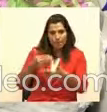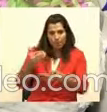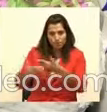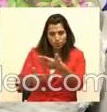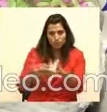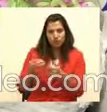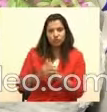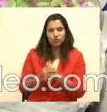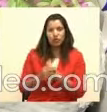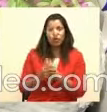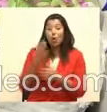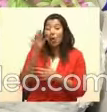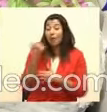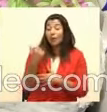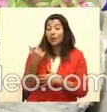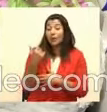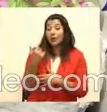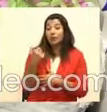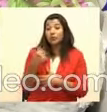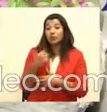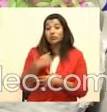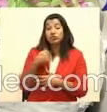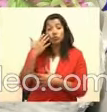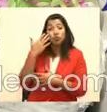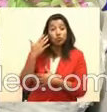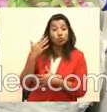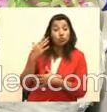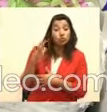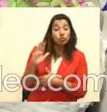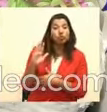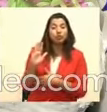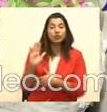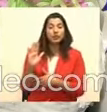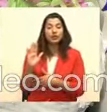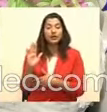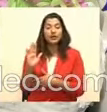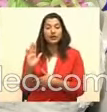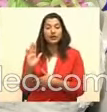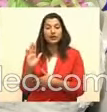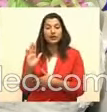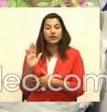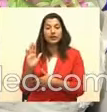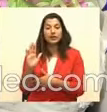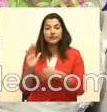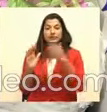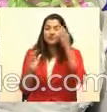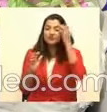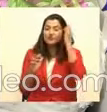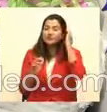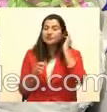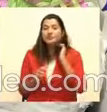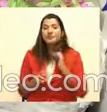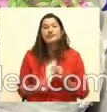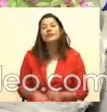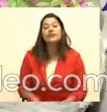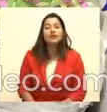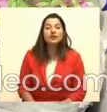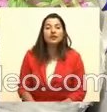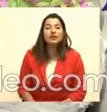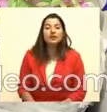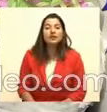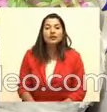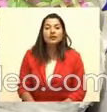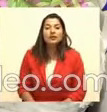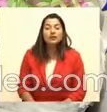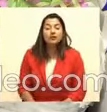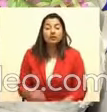hacer una piñata y no sé si a veces en nuestras mentes cerradas decimos, no, ¿cómo va hacer una piñata? Sí, sí. Y